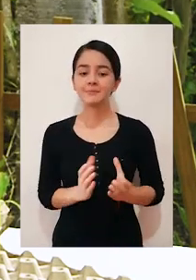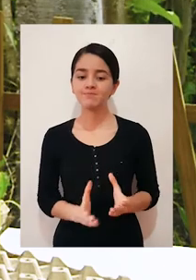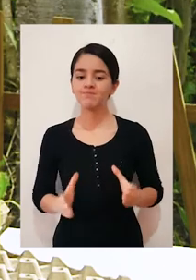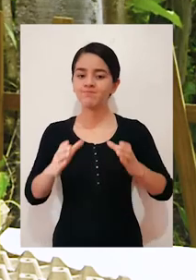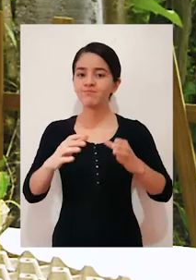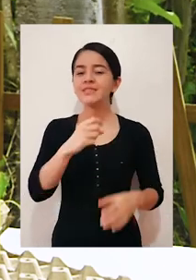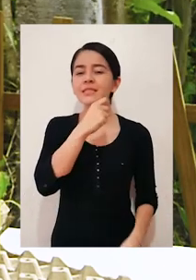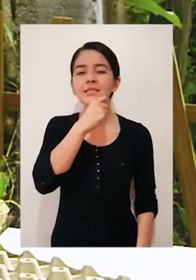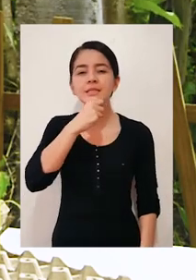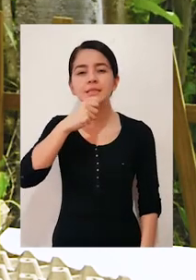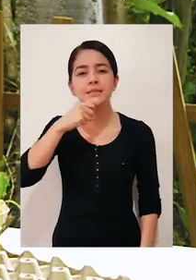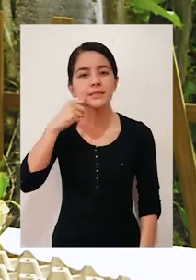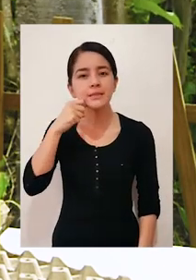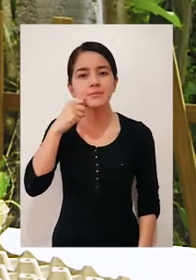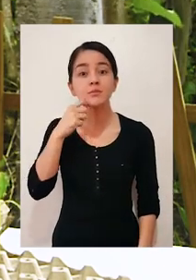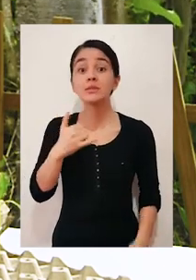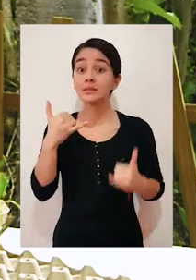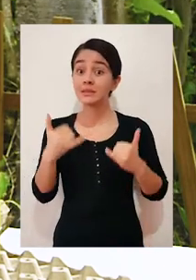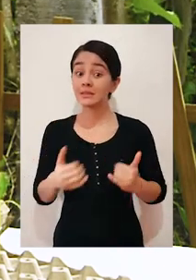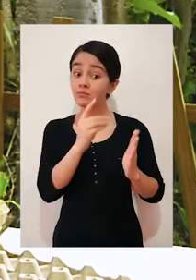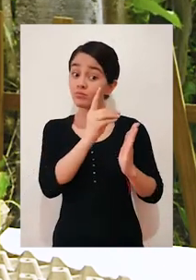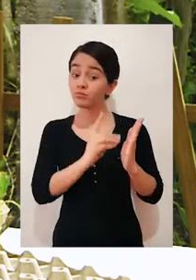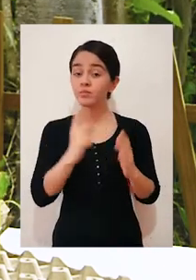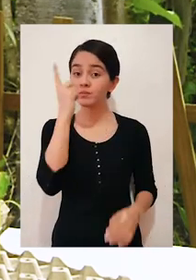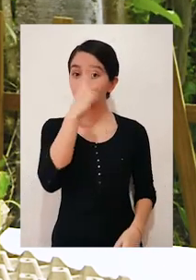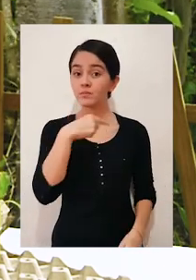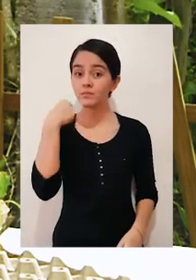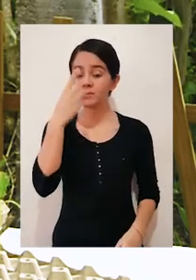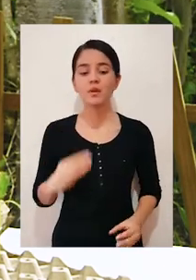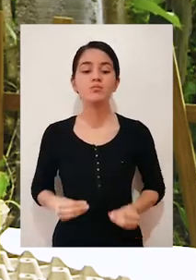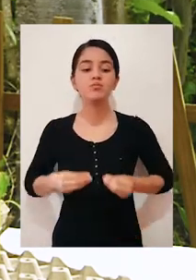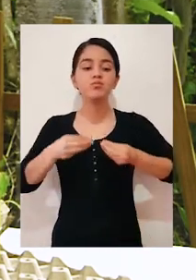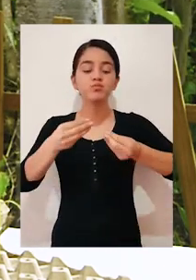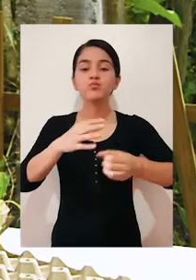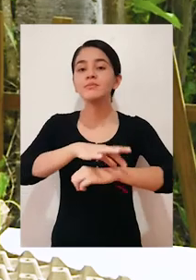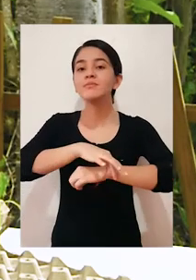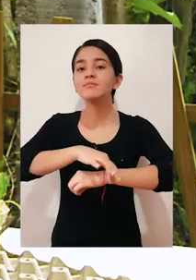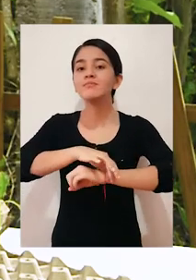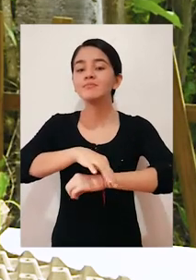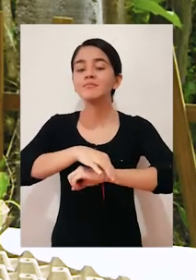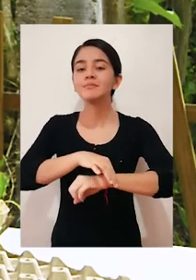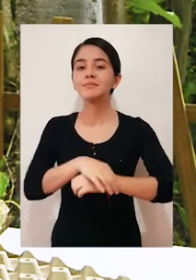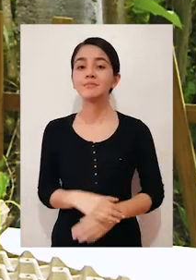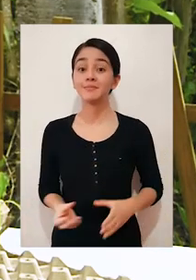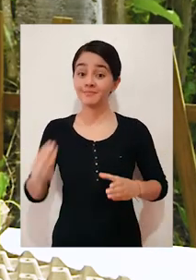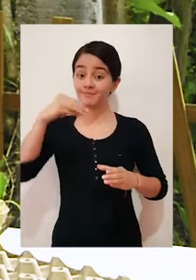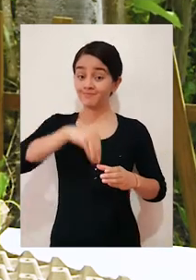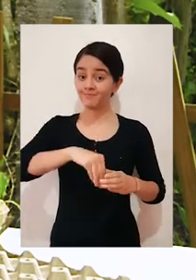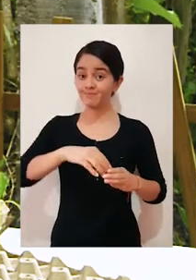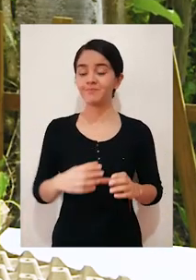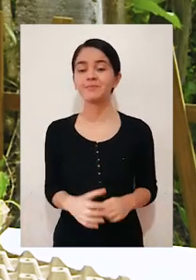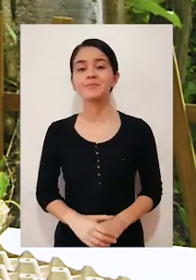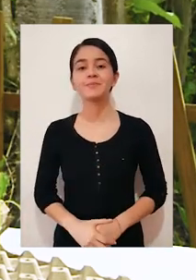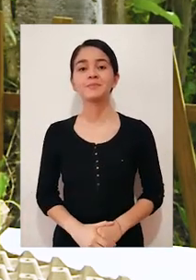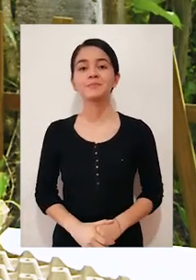seca, cuando ya tenga su cara pintada, vamos a proceder a colocar la tierra que habíamos preparado anteriormente dentro de ella.